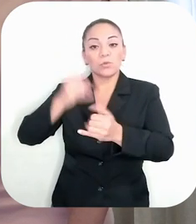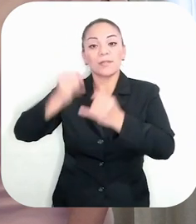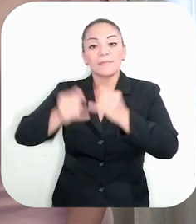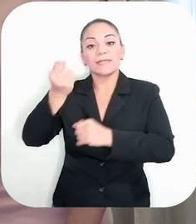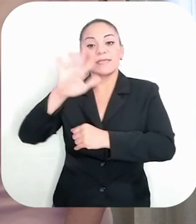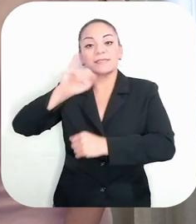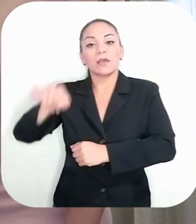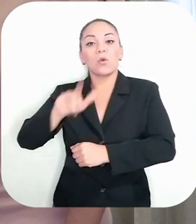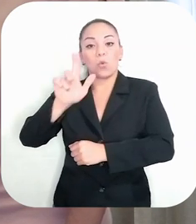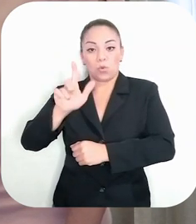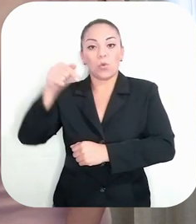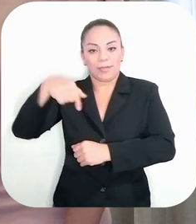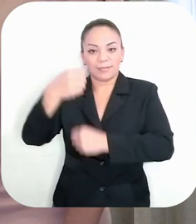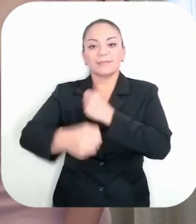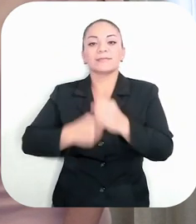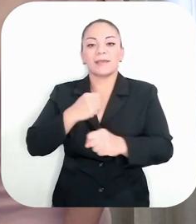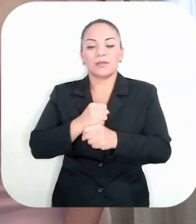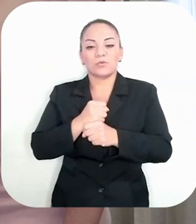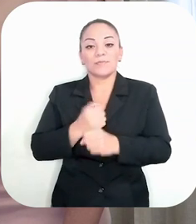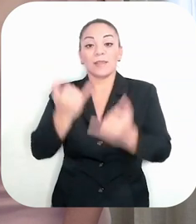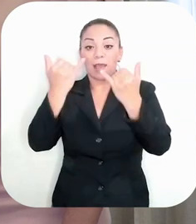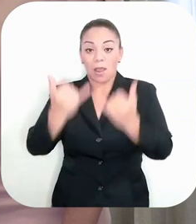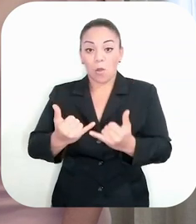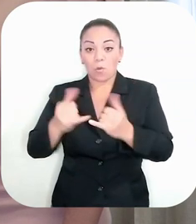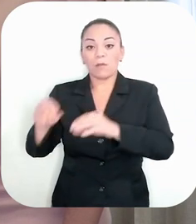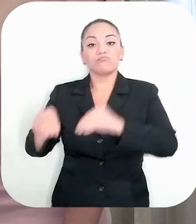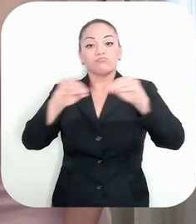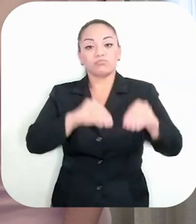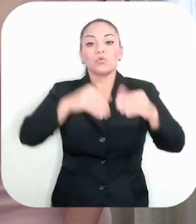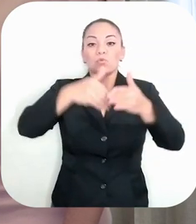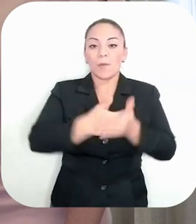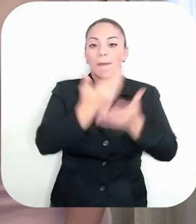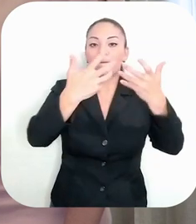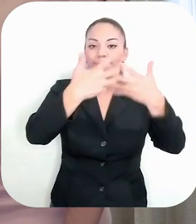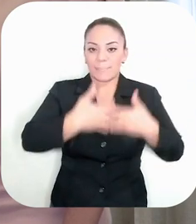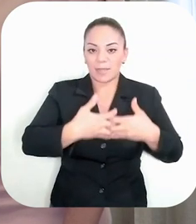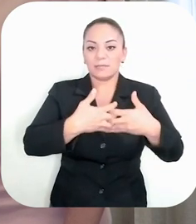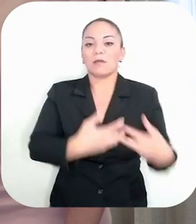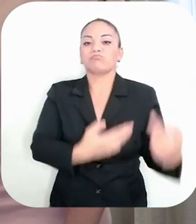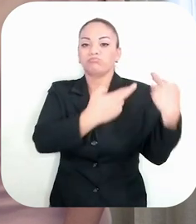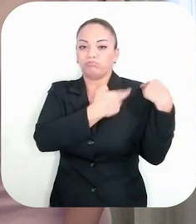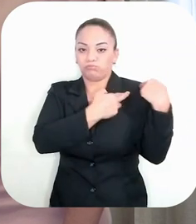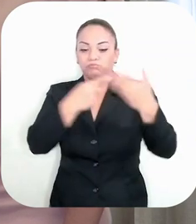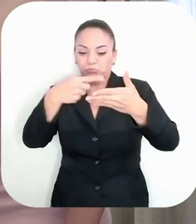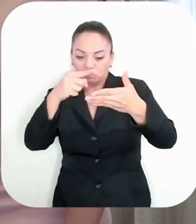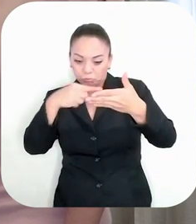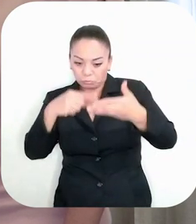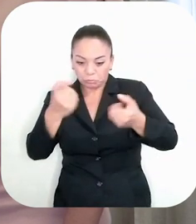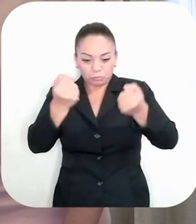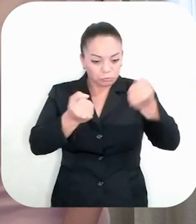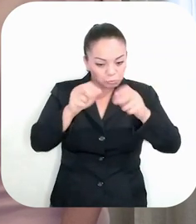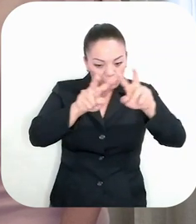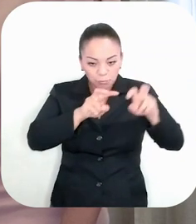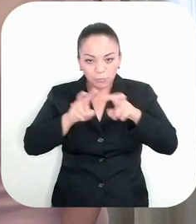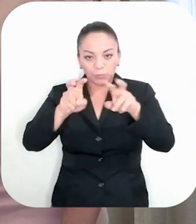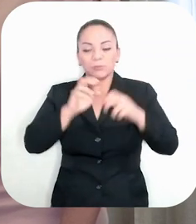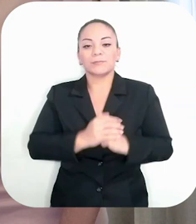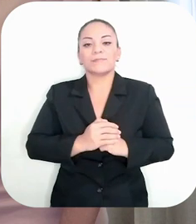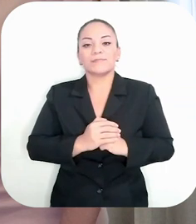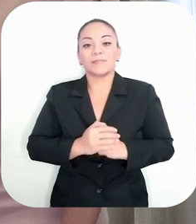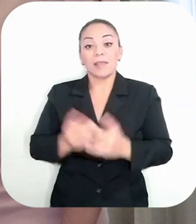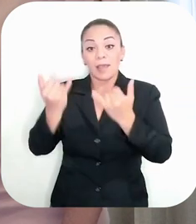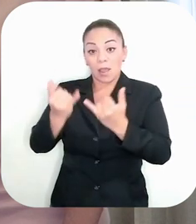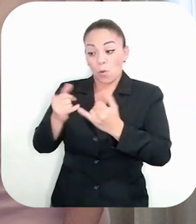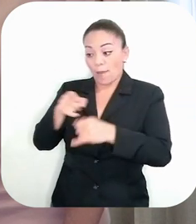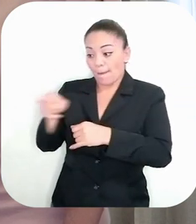este año. Un nuevo permisionario va a tomar la inspección y todos los empleados de RITEVE, que son un recurso humano